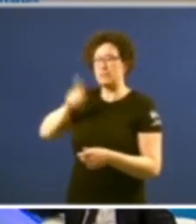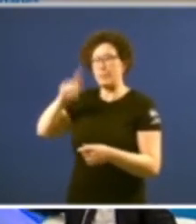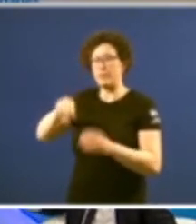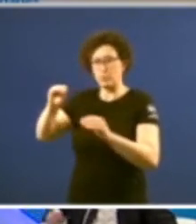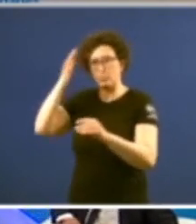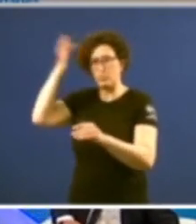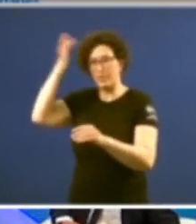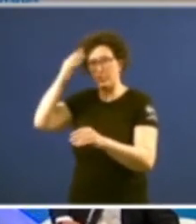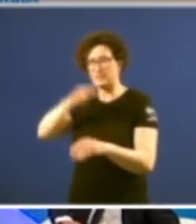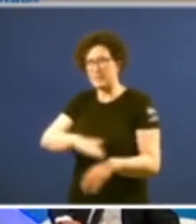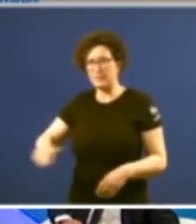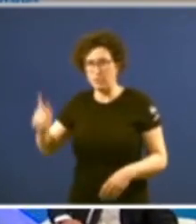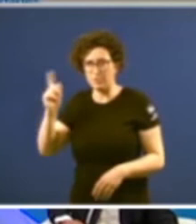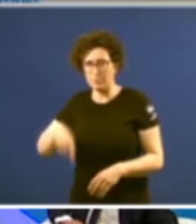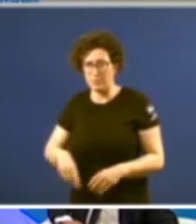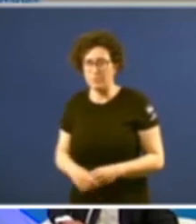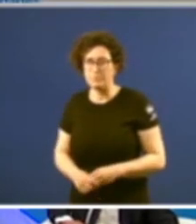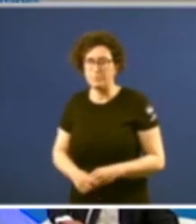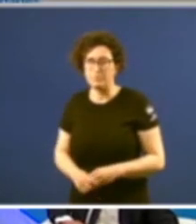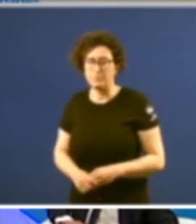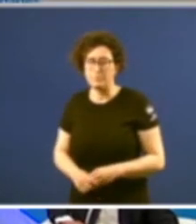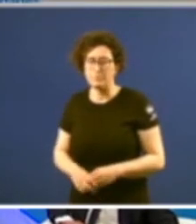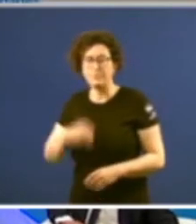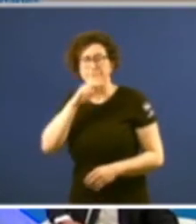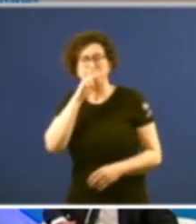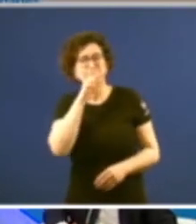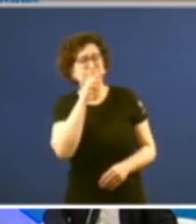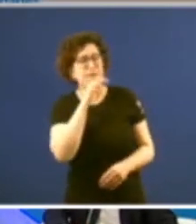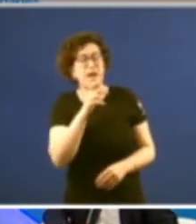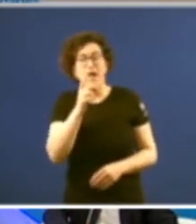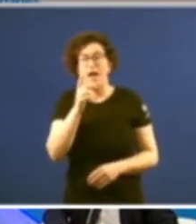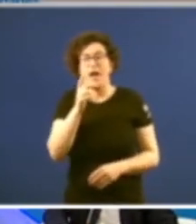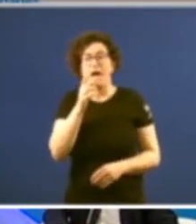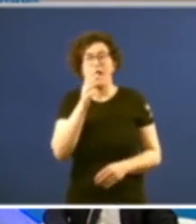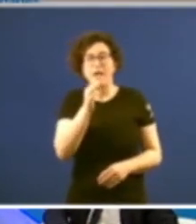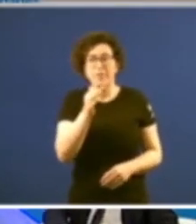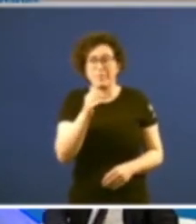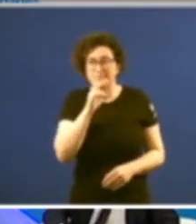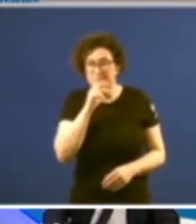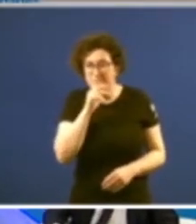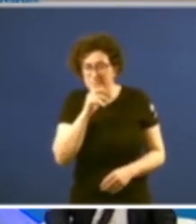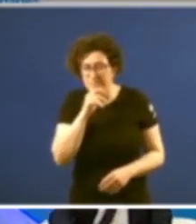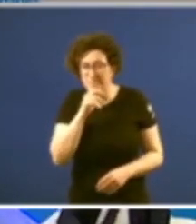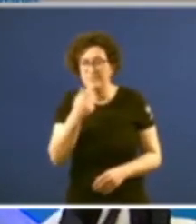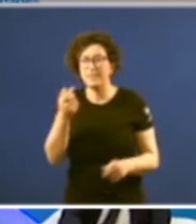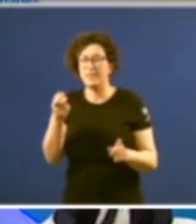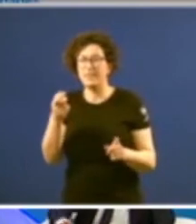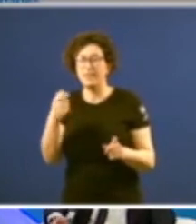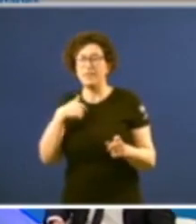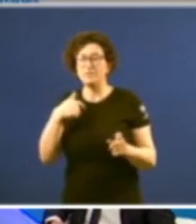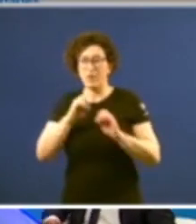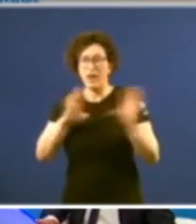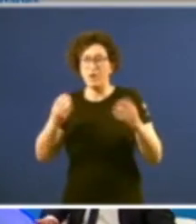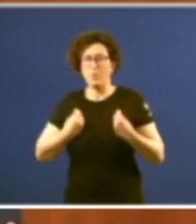parte do ideal que é da Coruña Claro que son de